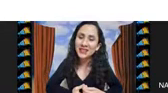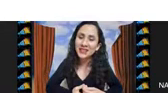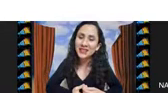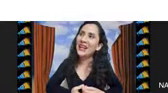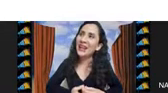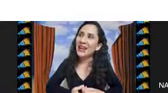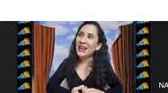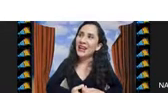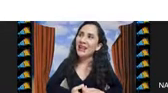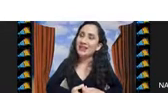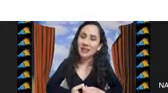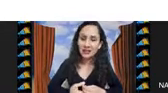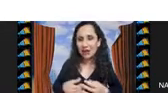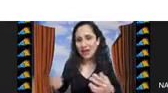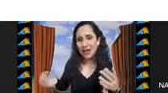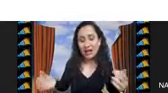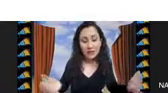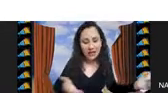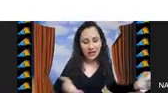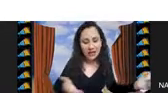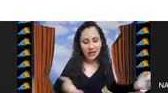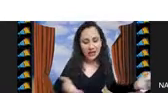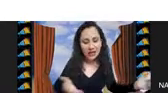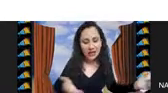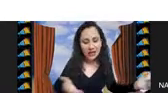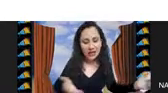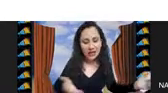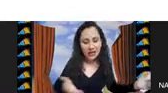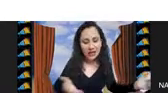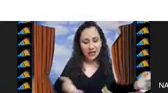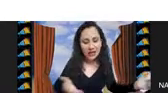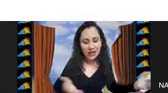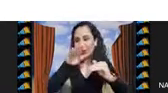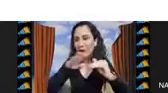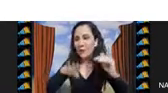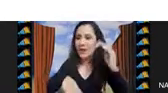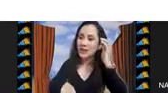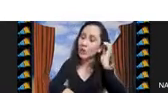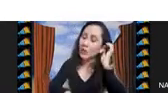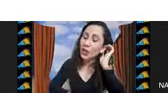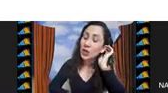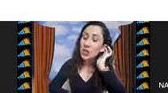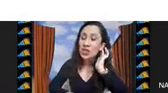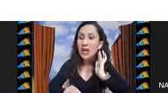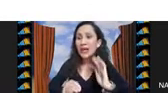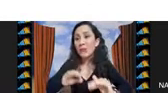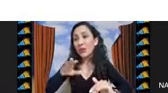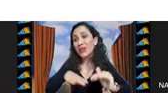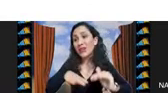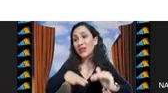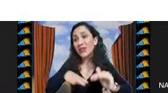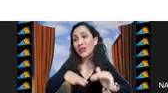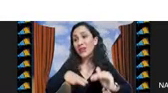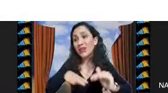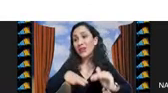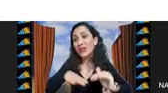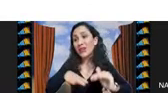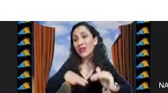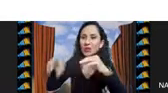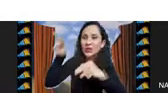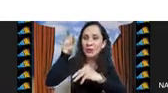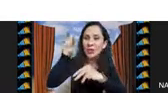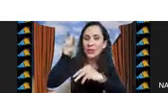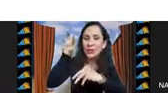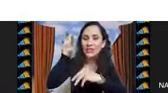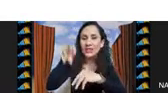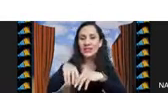es lo que hace se acuerdan la gráfica que les mostré del teorema de no free launch que pues a veces un método